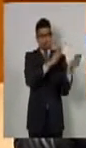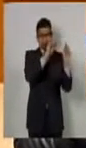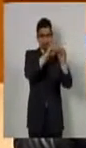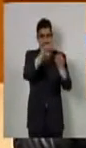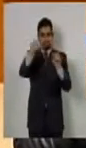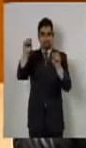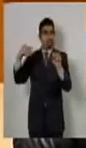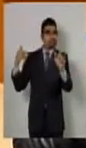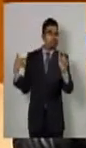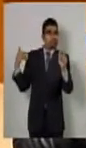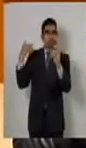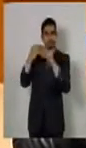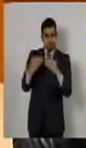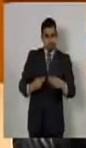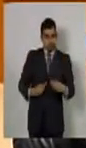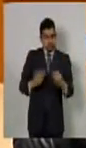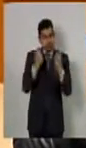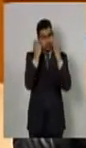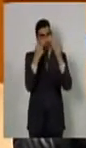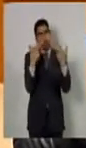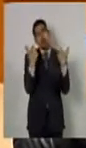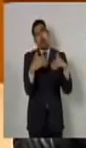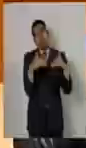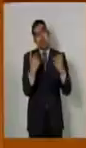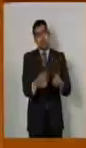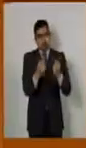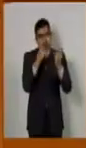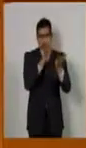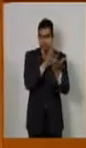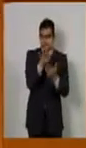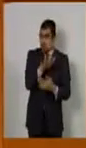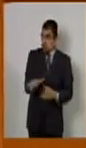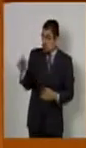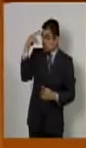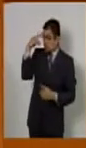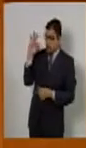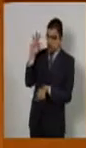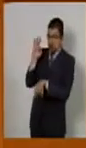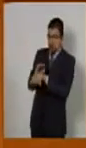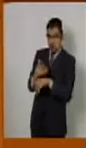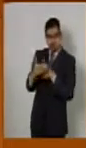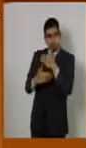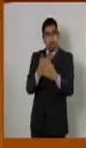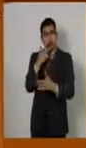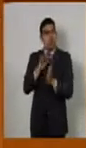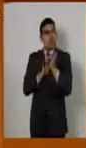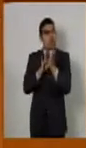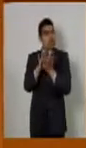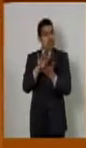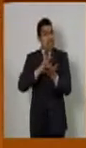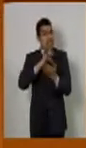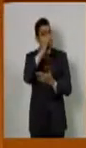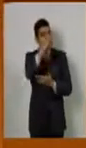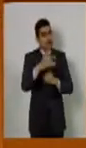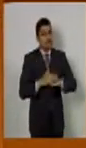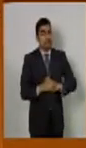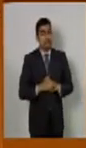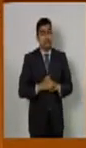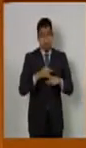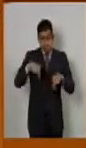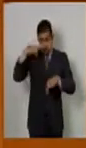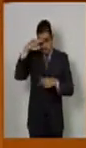ocupado a lo largo de su brillante carrera ha ayudado a nuestro país a ser mejor. Gracias por impulsar a México